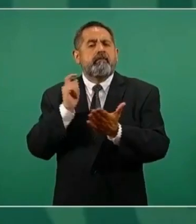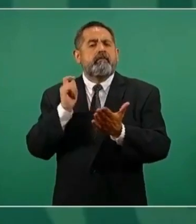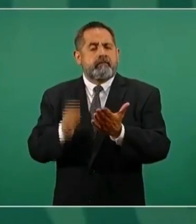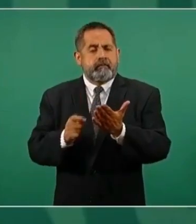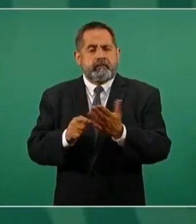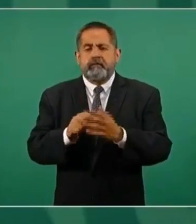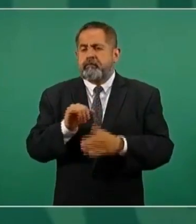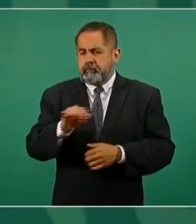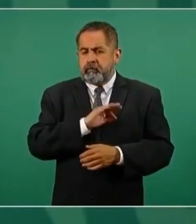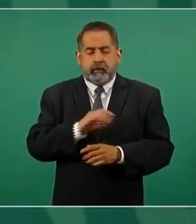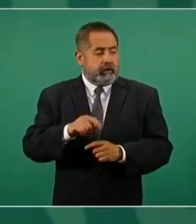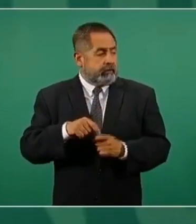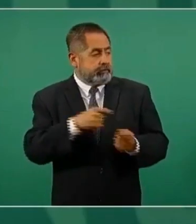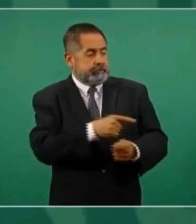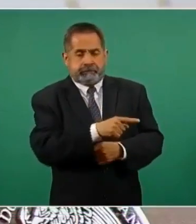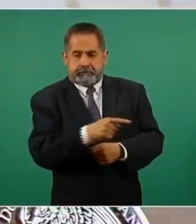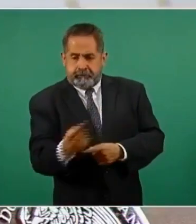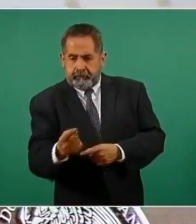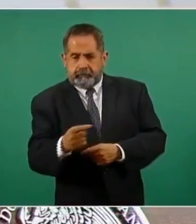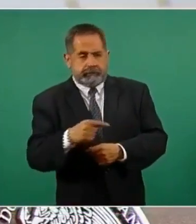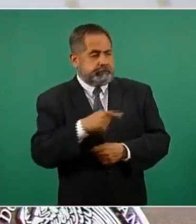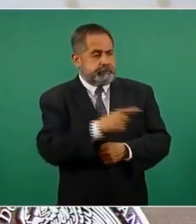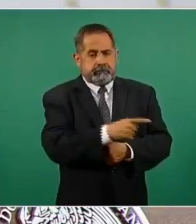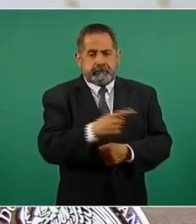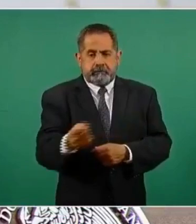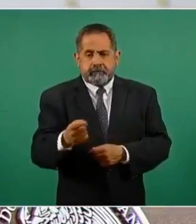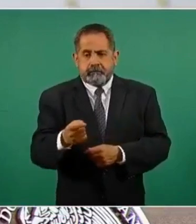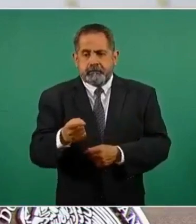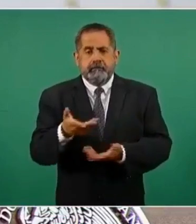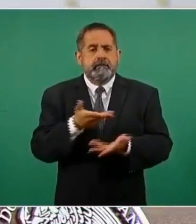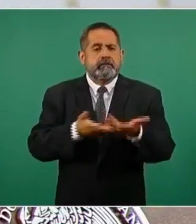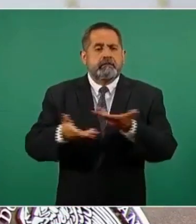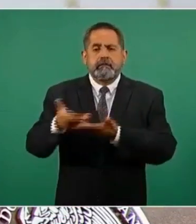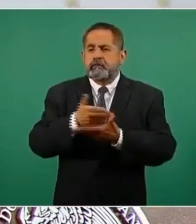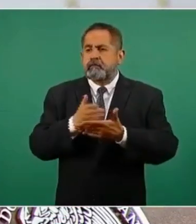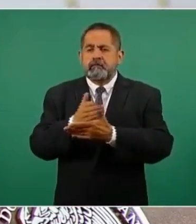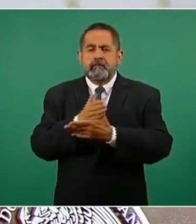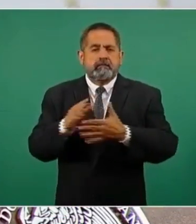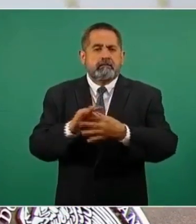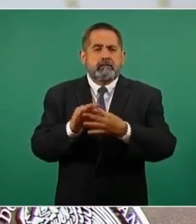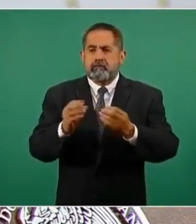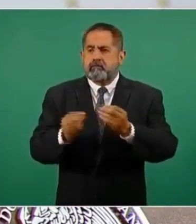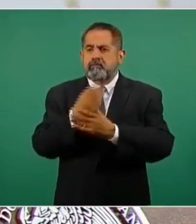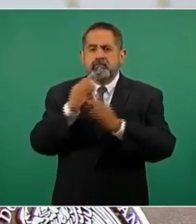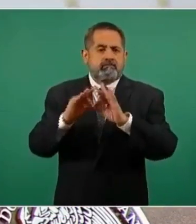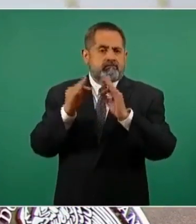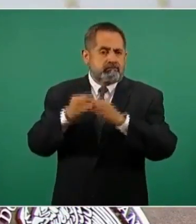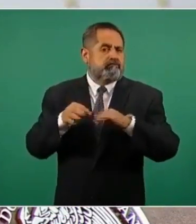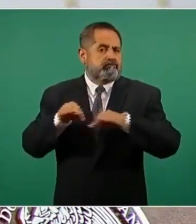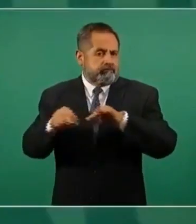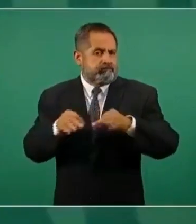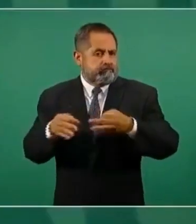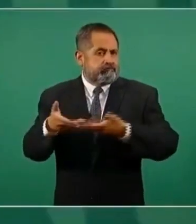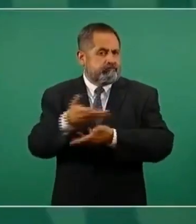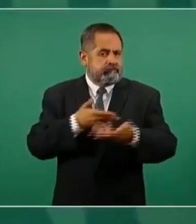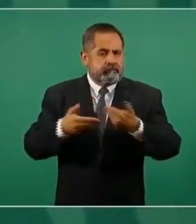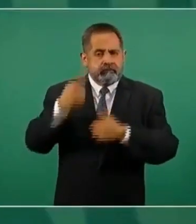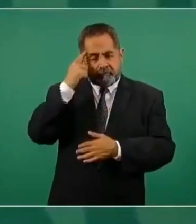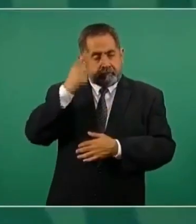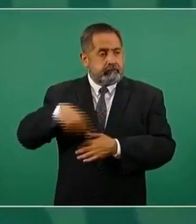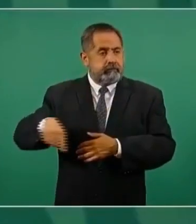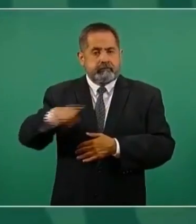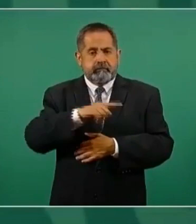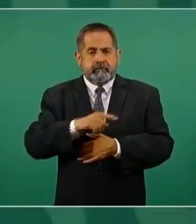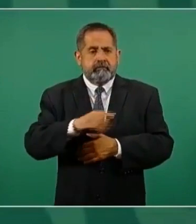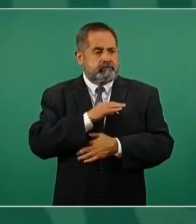la subcontratación que permite los servicios compartidos, figuras modernas que pueden hacer que las compañías